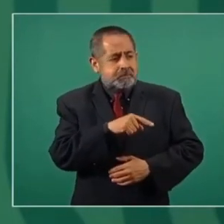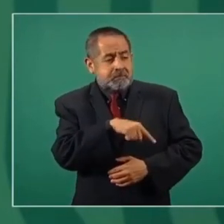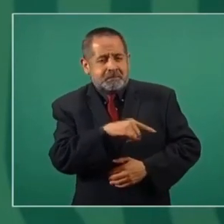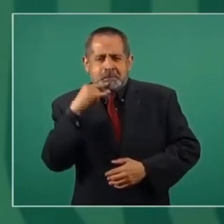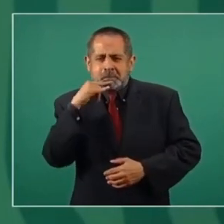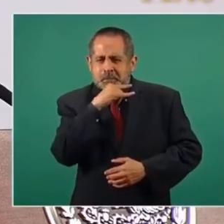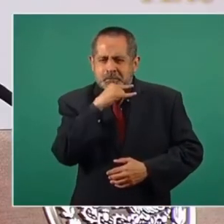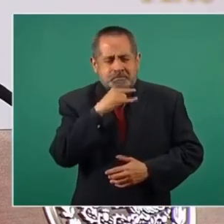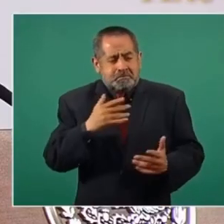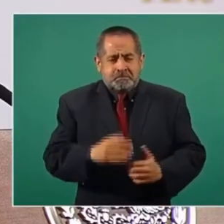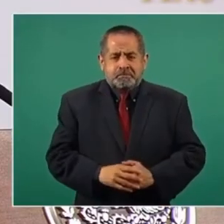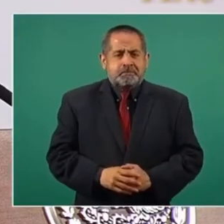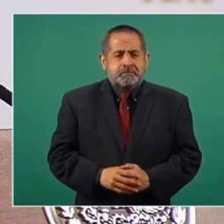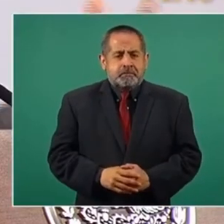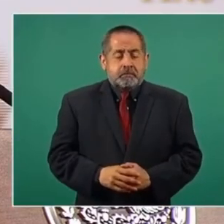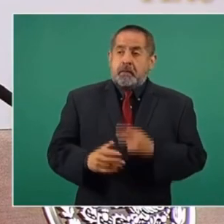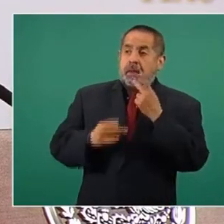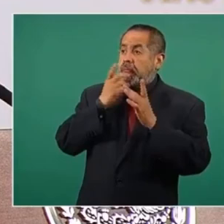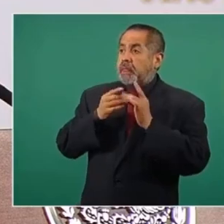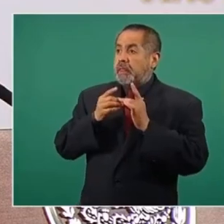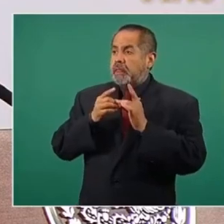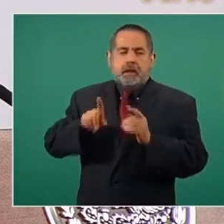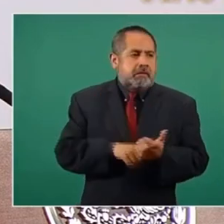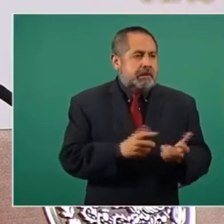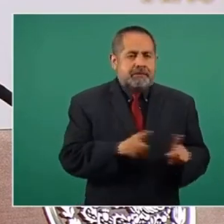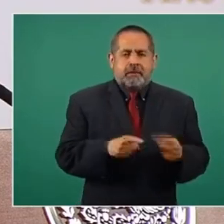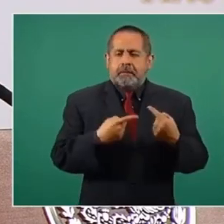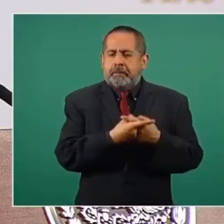es la hipocresía. Dicen una cosa y hacen otra.